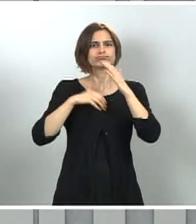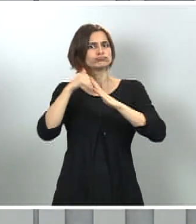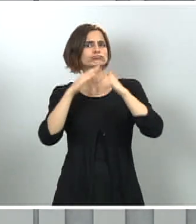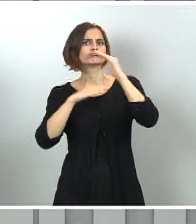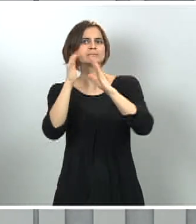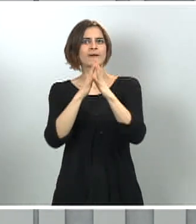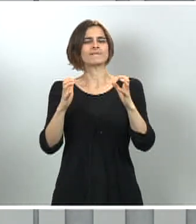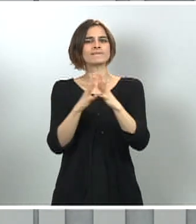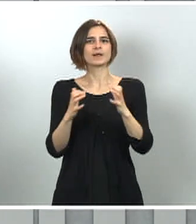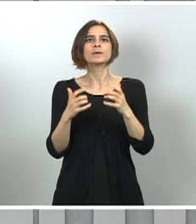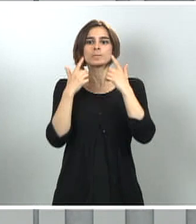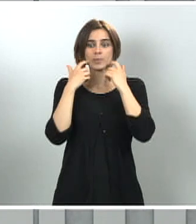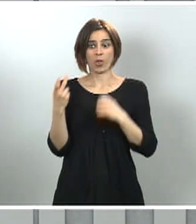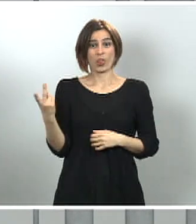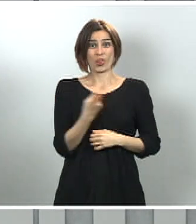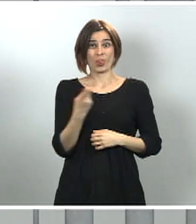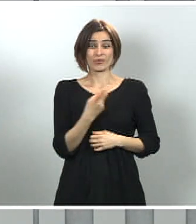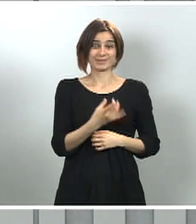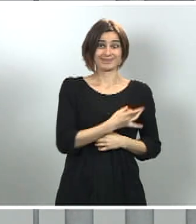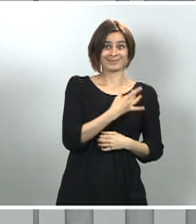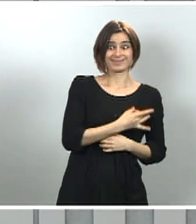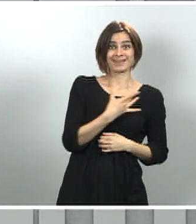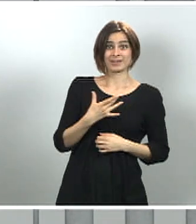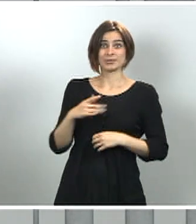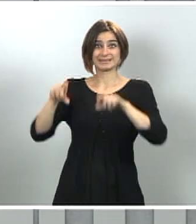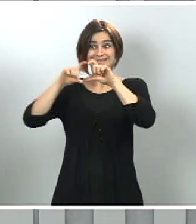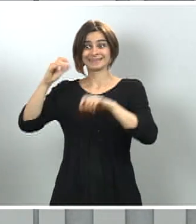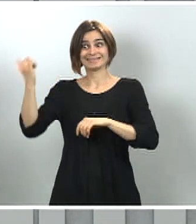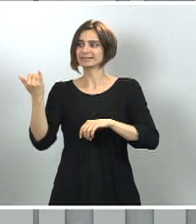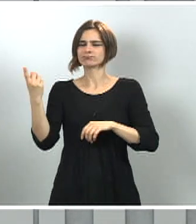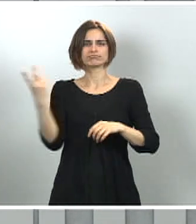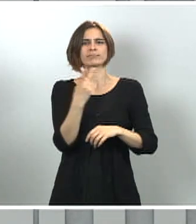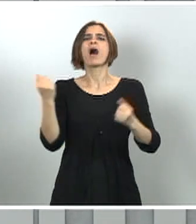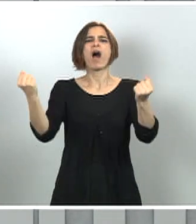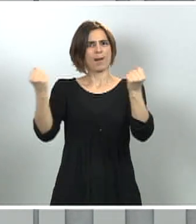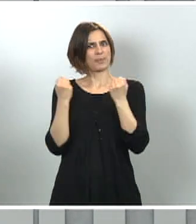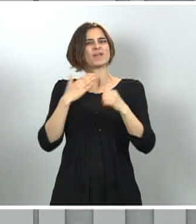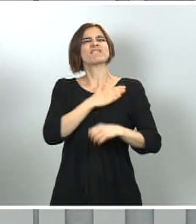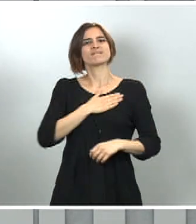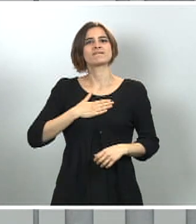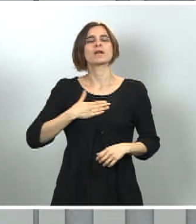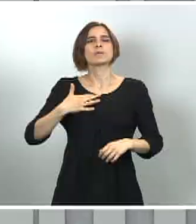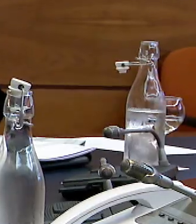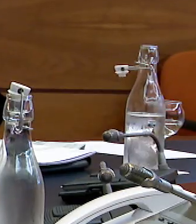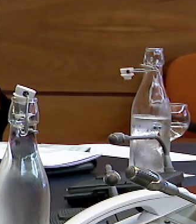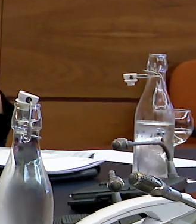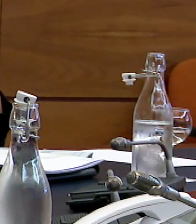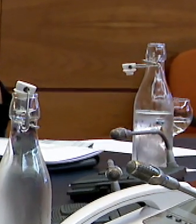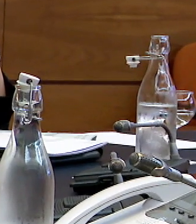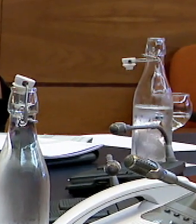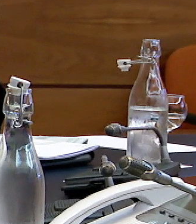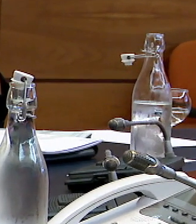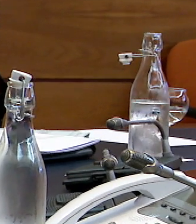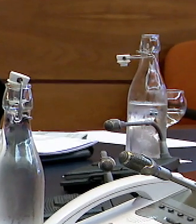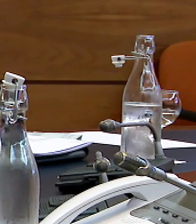organizaciones para impulsar, para alcanzar un pacto por la reconstrucción social y económica en nuestro país. El punto